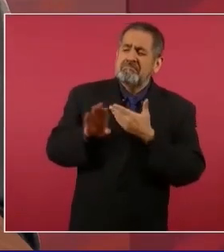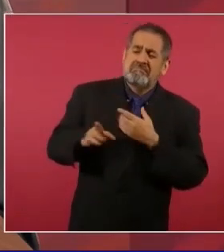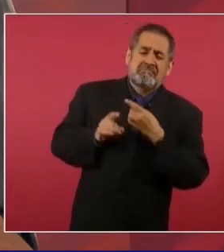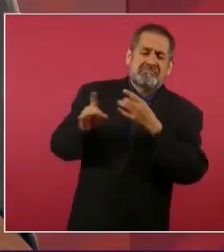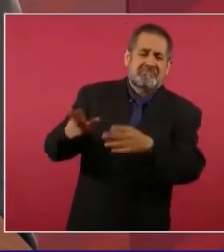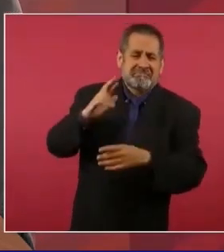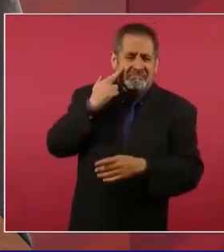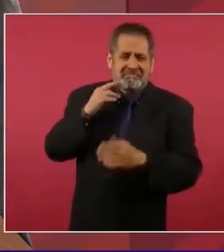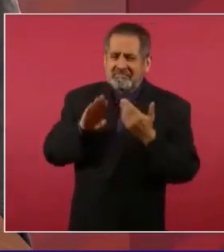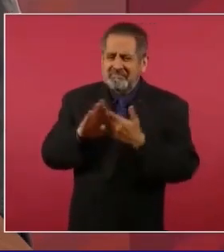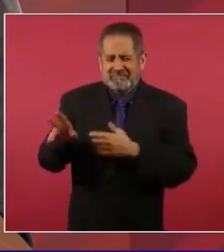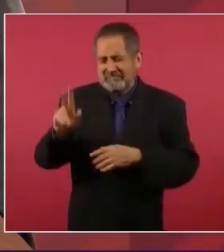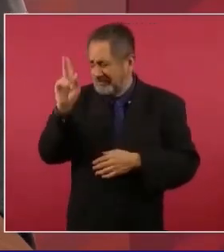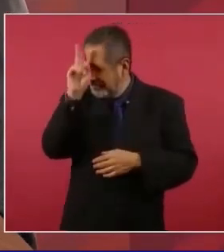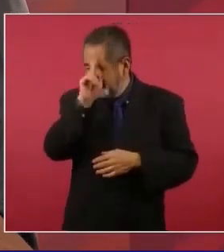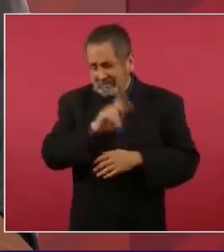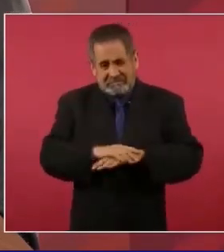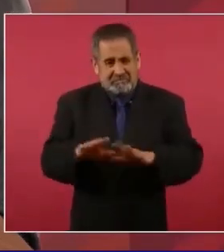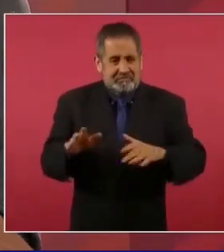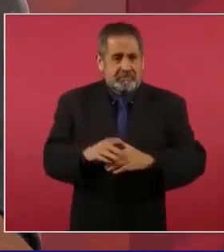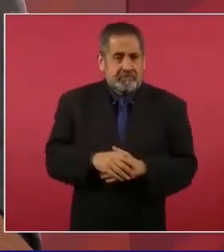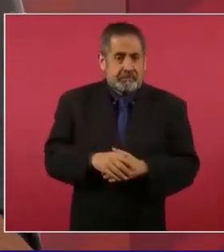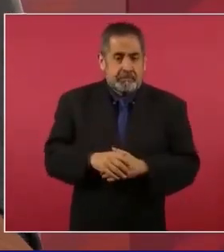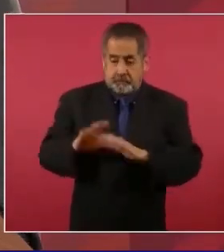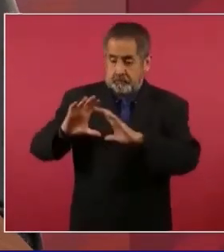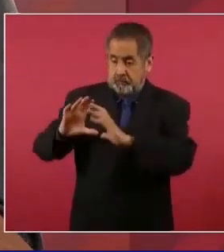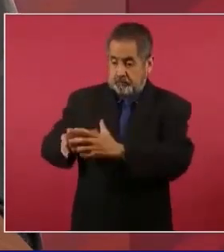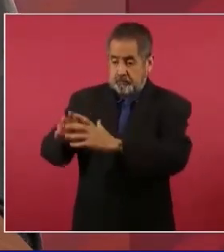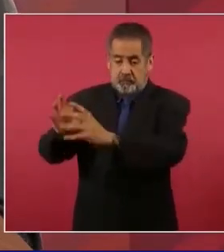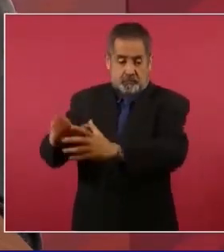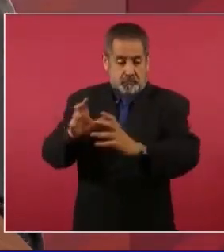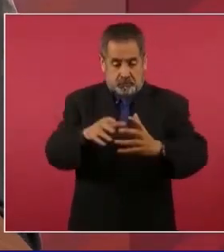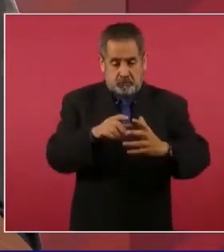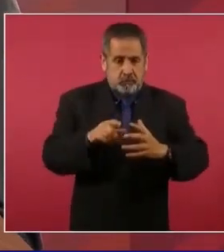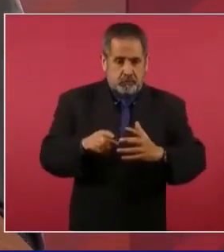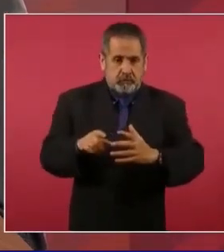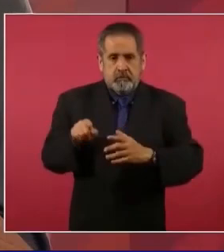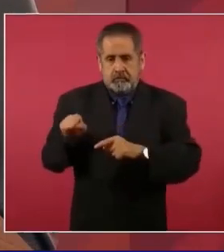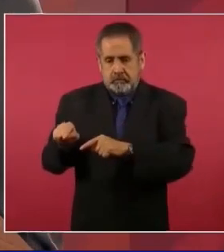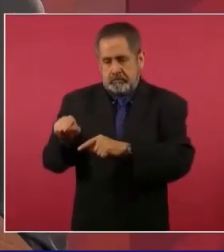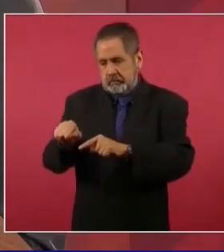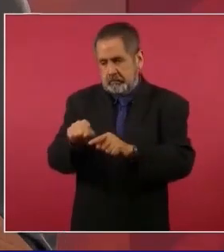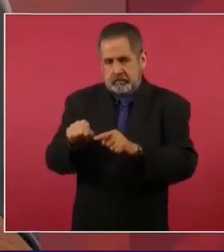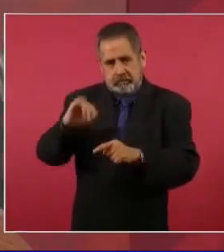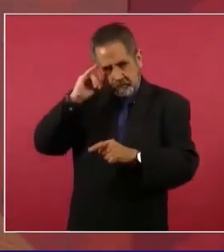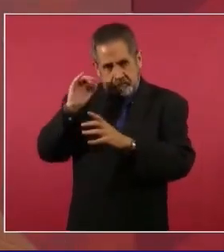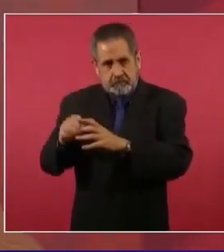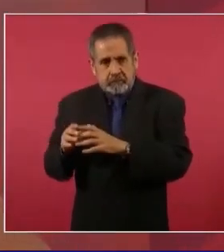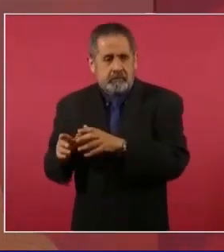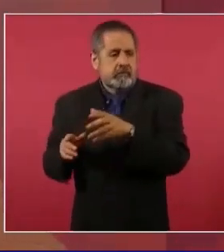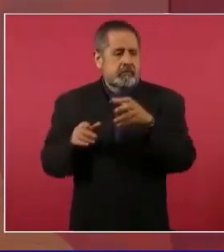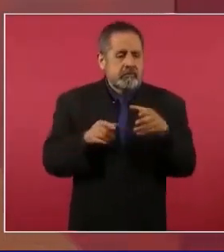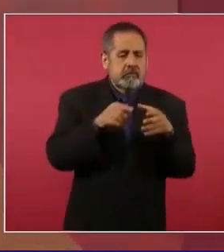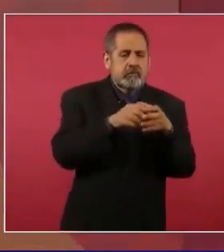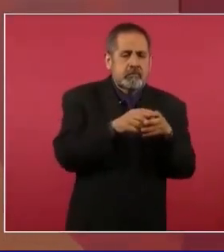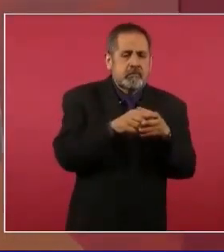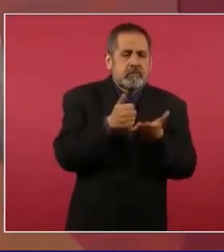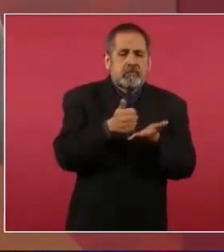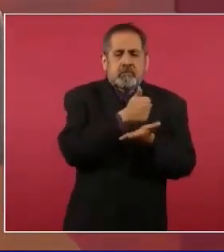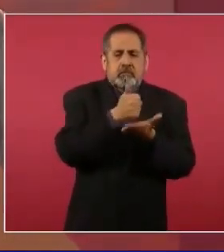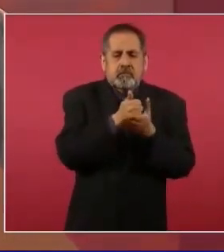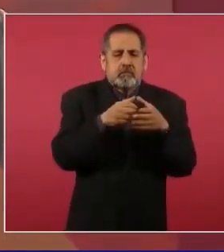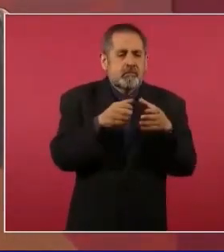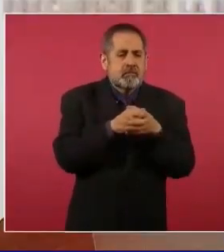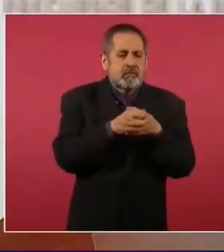una cosa eran las comunidades y otra cosa la pequeña metrópoli